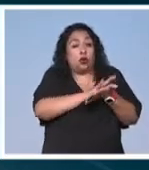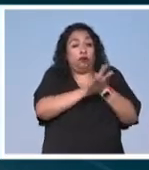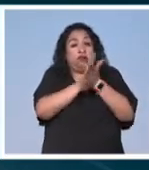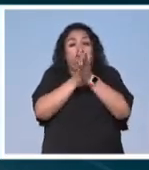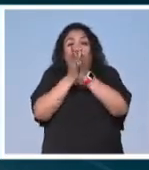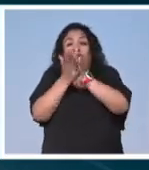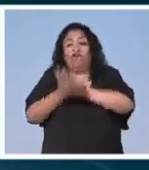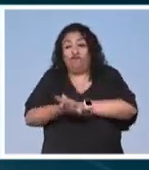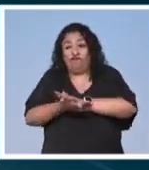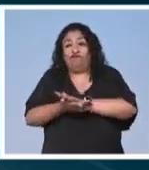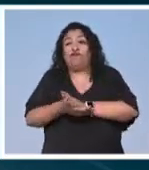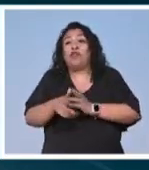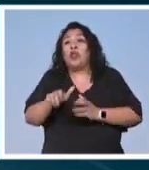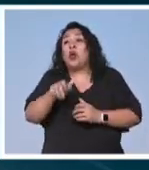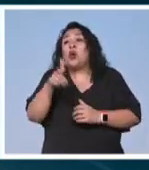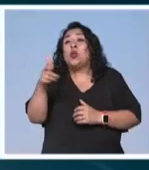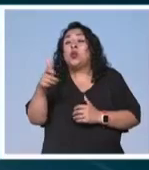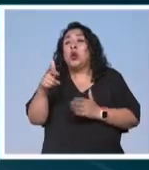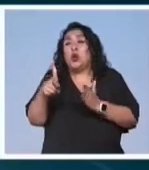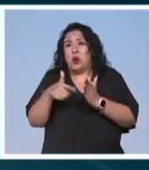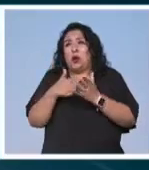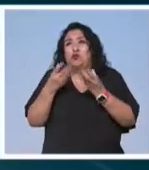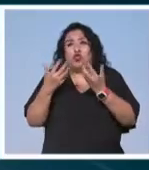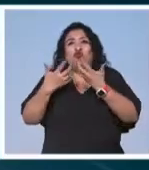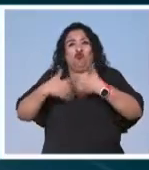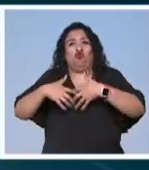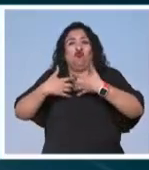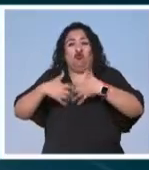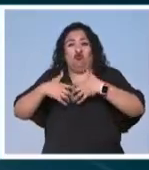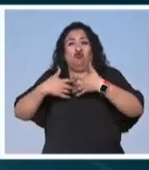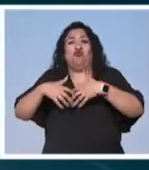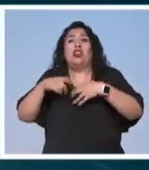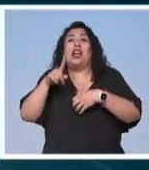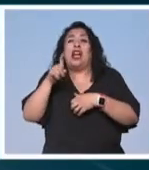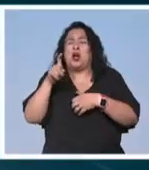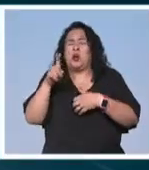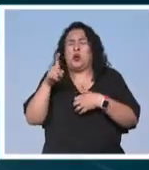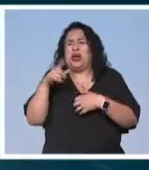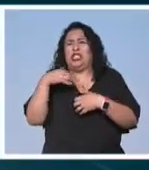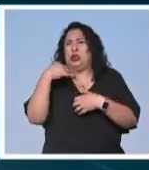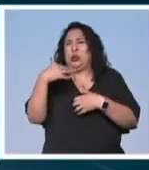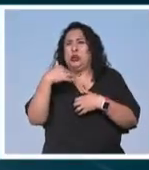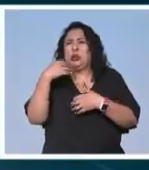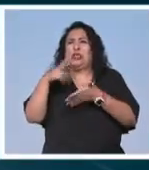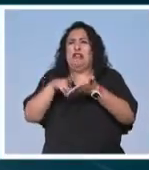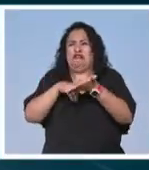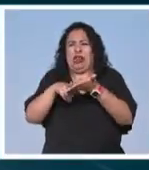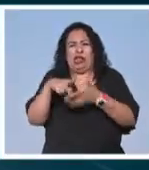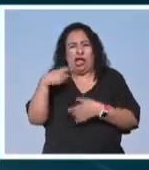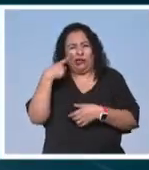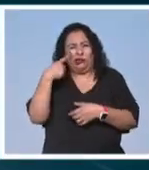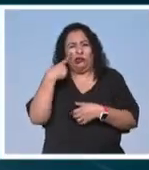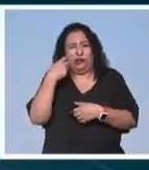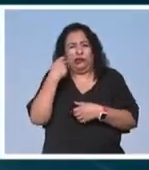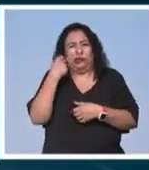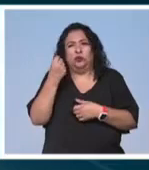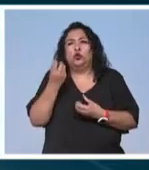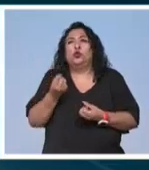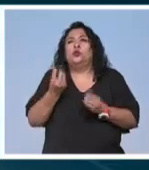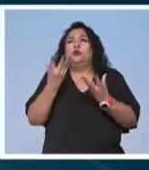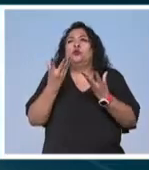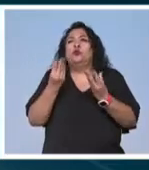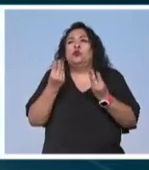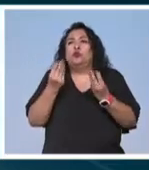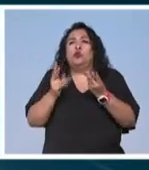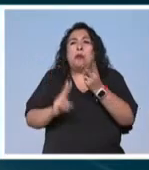una que es de zona muy productiva con aguas turbias verdes características por la cantidad de